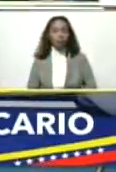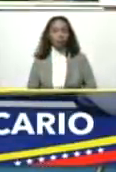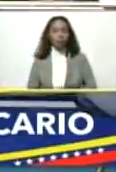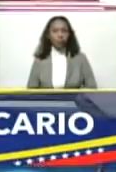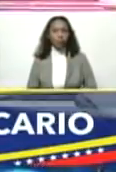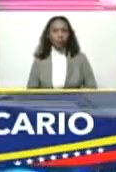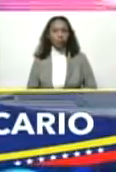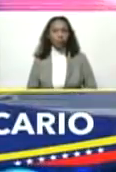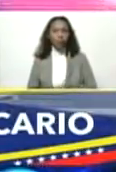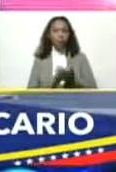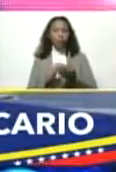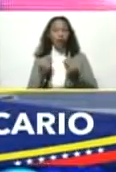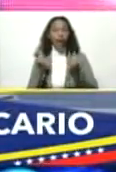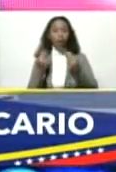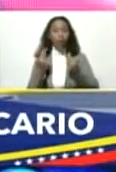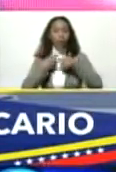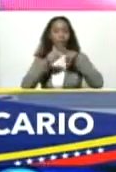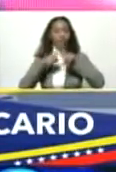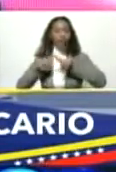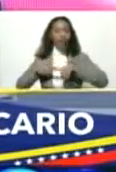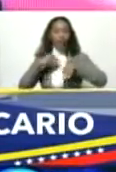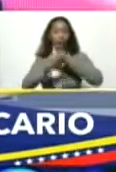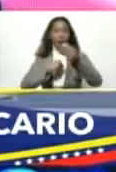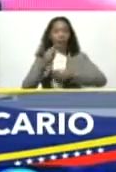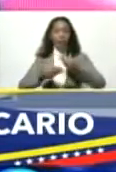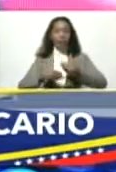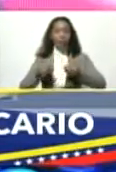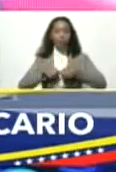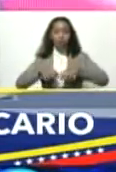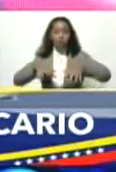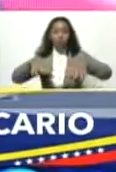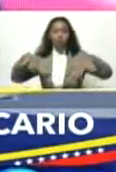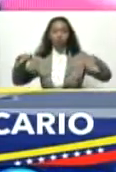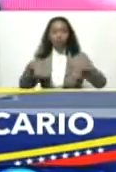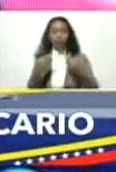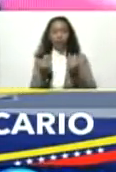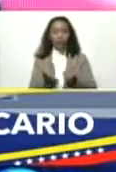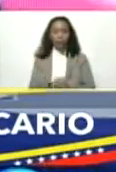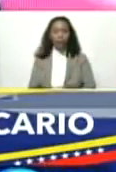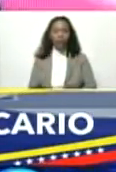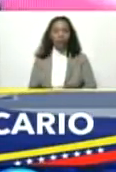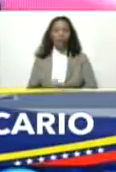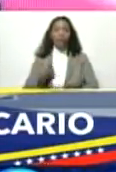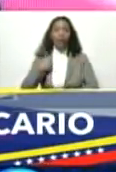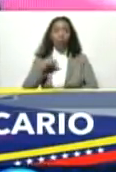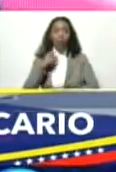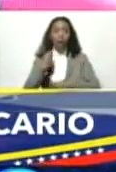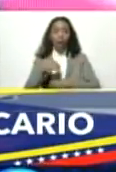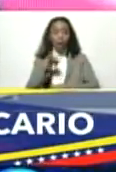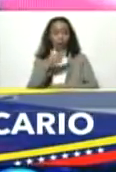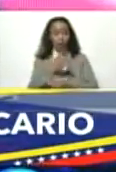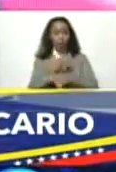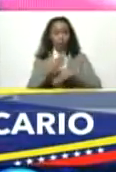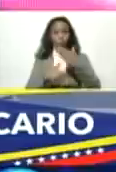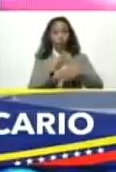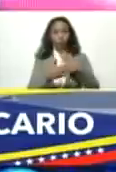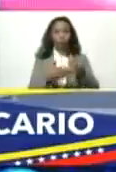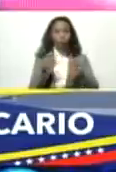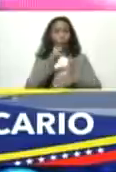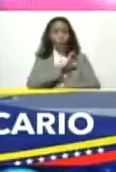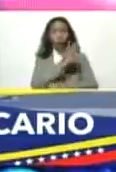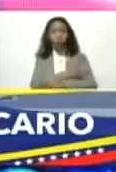una economía diversificada que genere riqueza tenemos que ir armonizando un poderoso sector